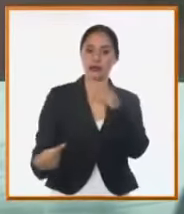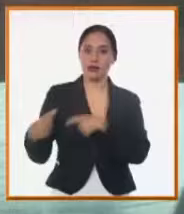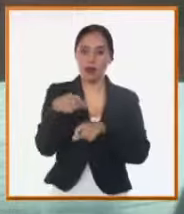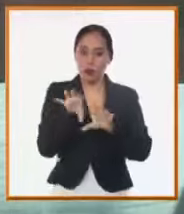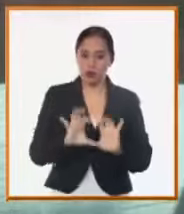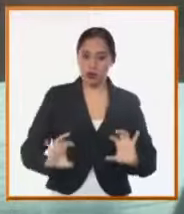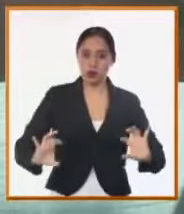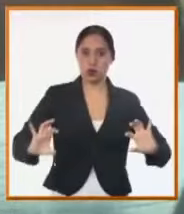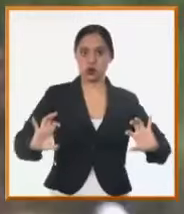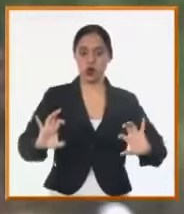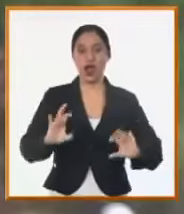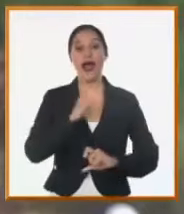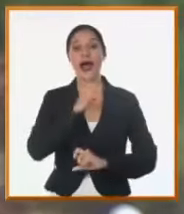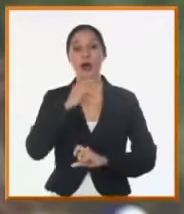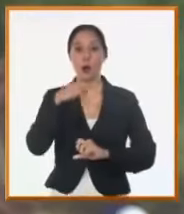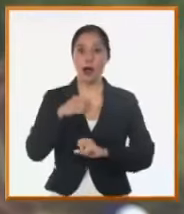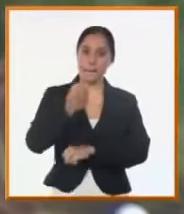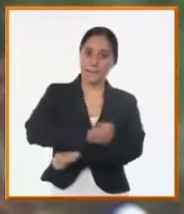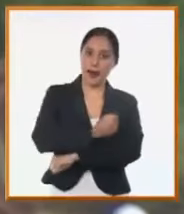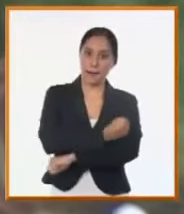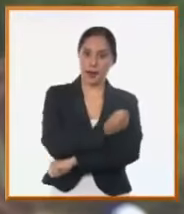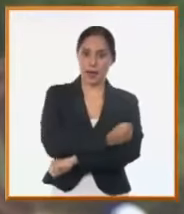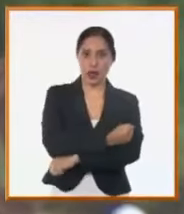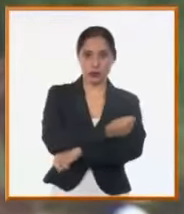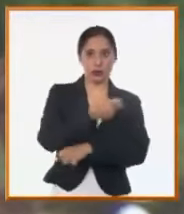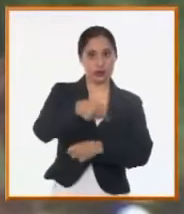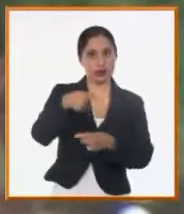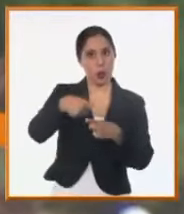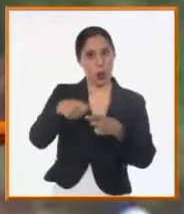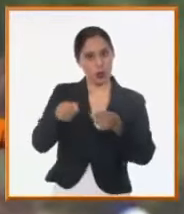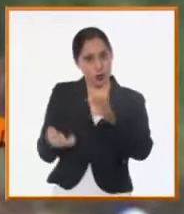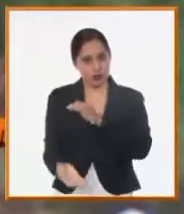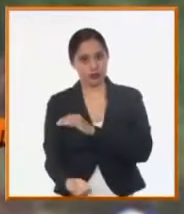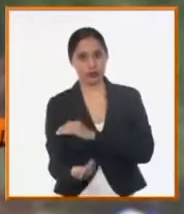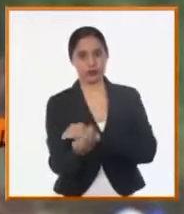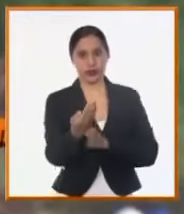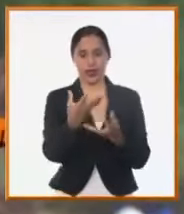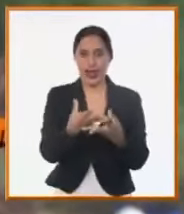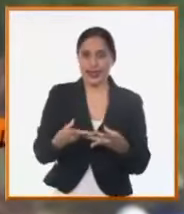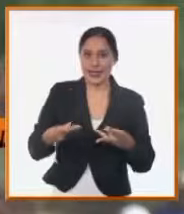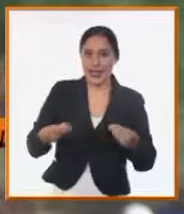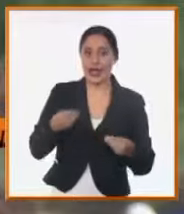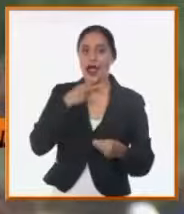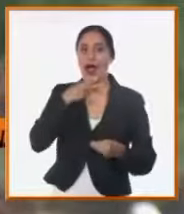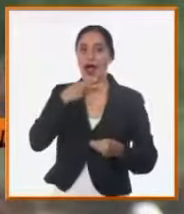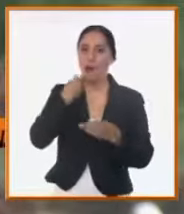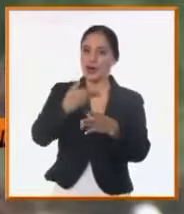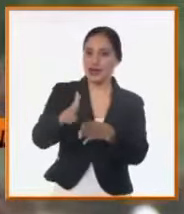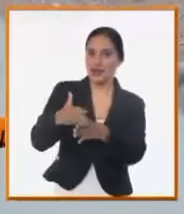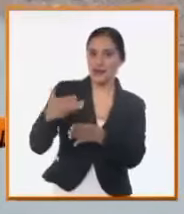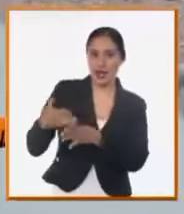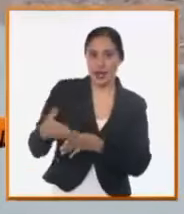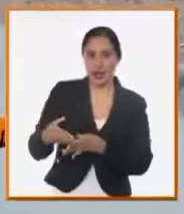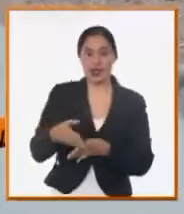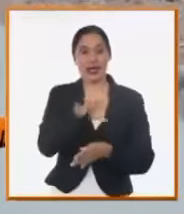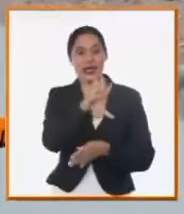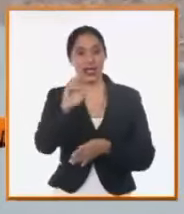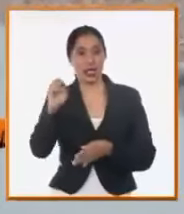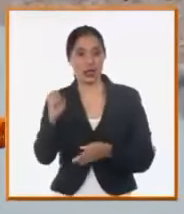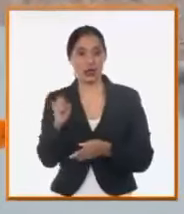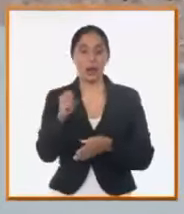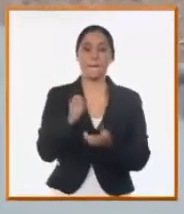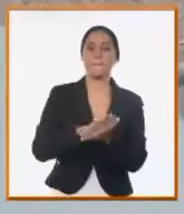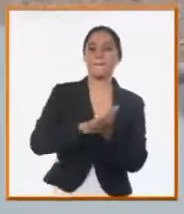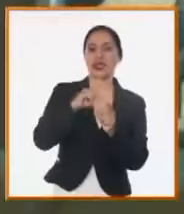guantanameros. Vamos a ejecutar la conductora, una conductora de 500 milímetros, que abastecerá la batería del tanque destinada a la cría intensiva de